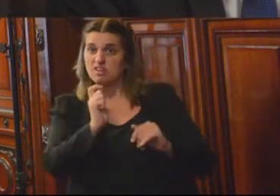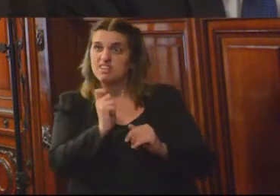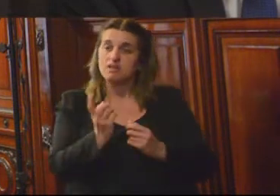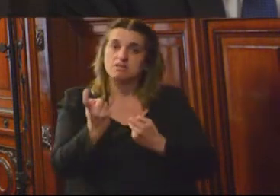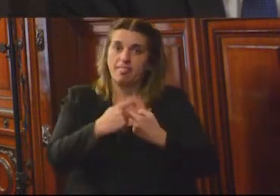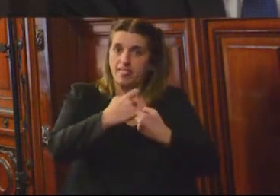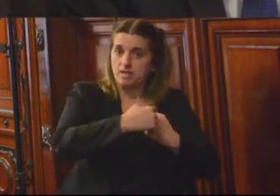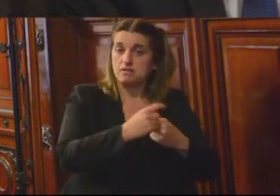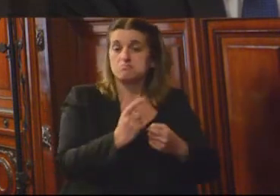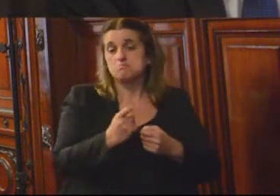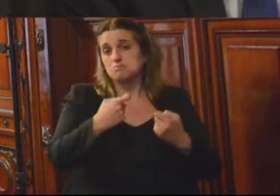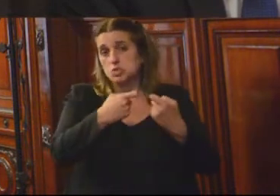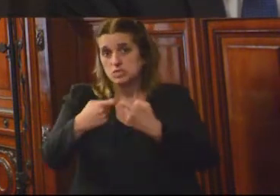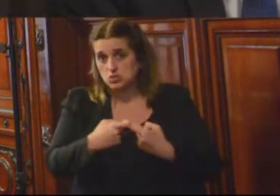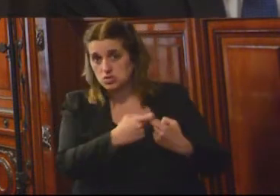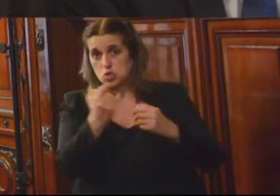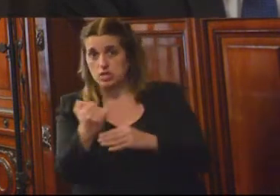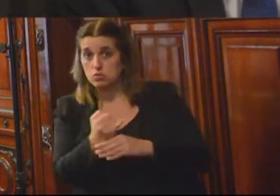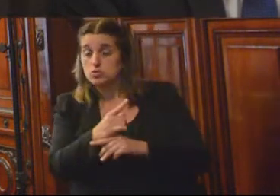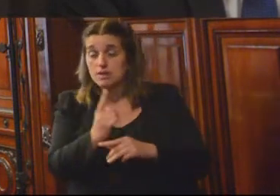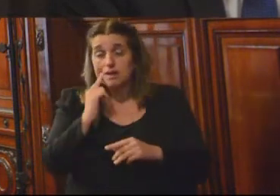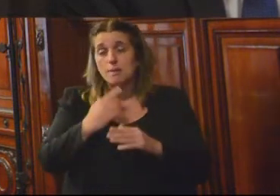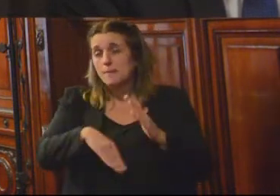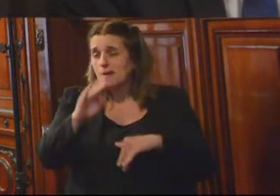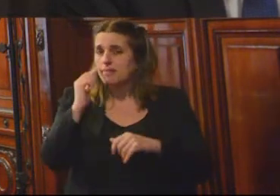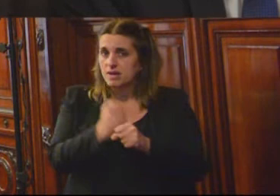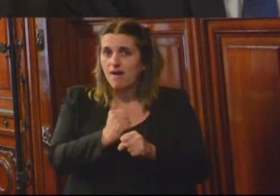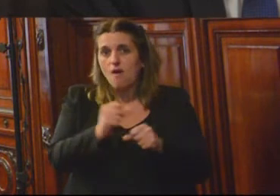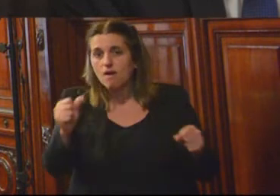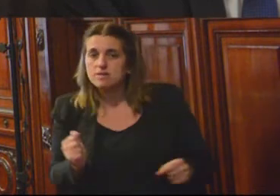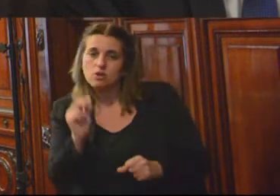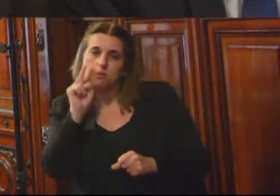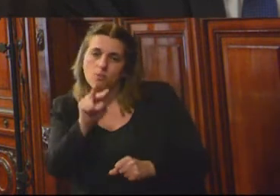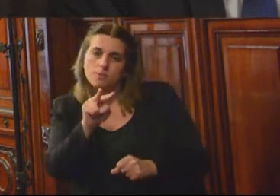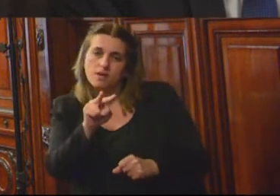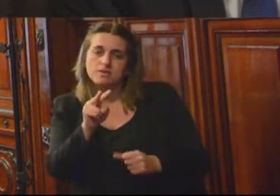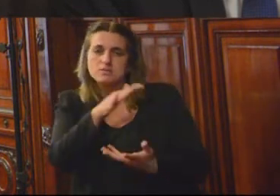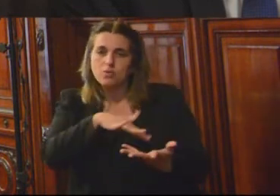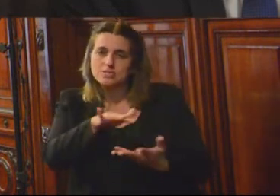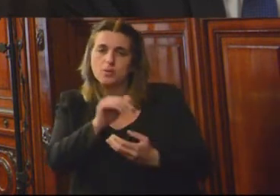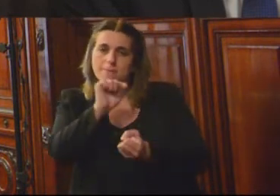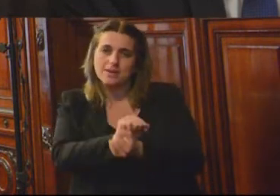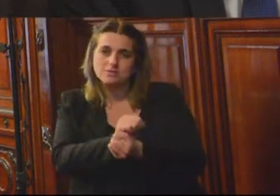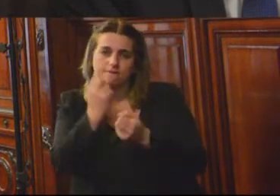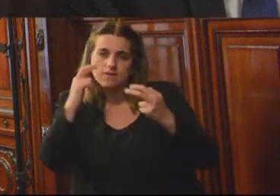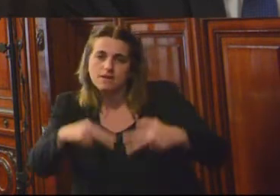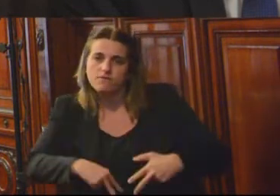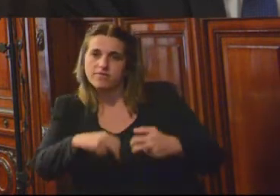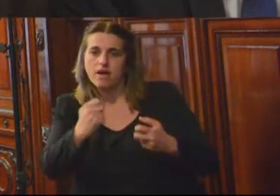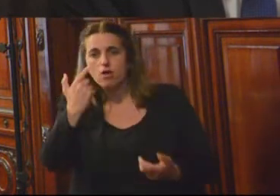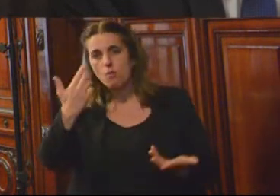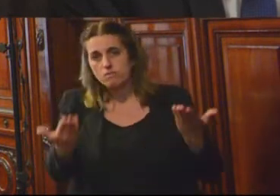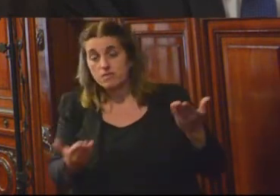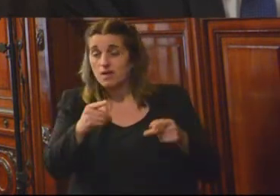cuya mayor participación o mayor tarea están enfocadas a ser diagnósticos de la situación penitenciaria. Esto ha servido para tener mayores